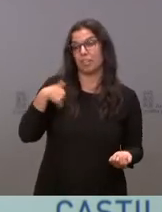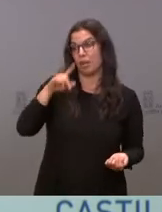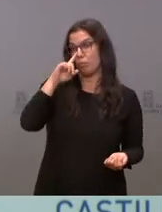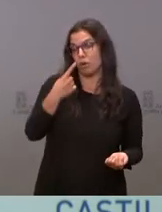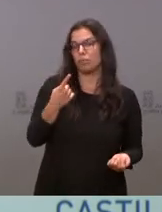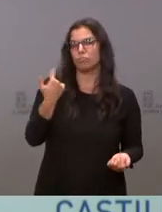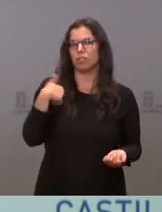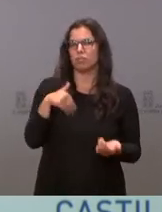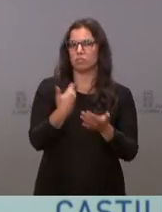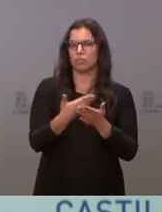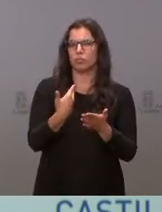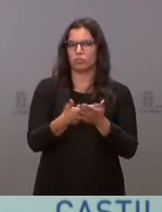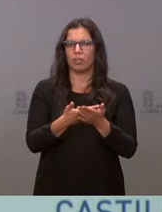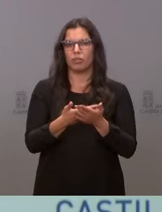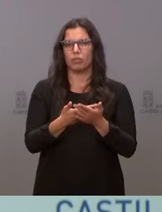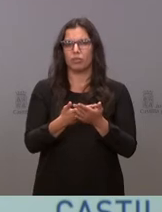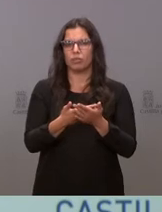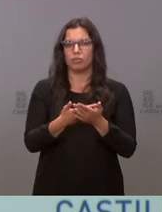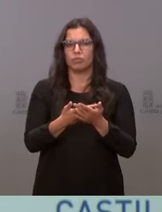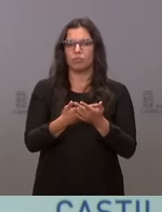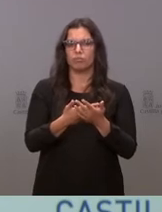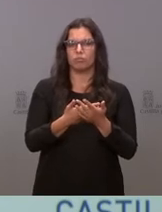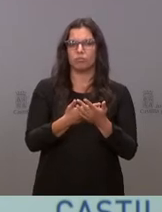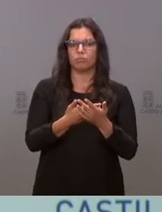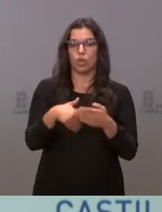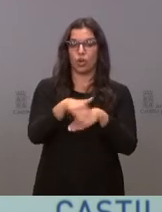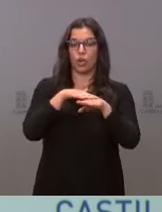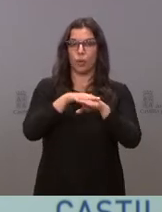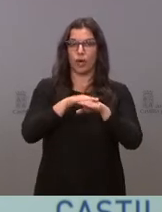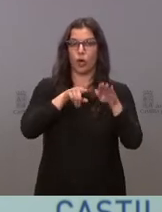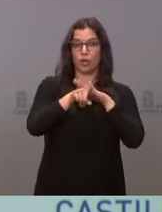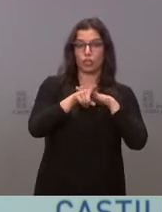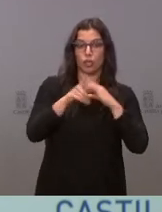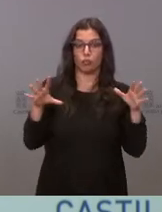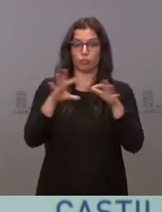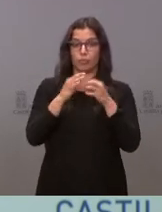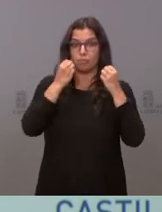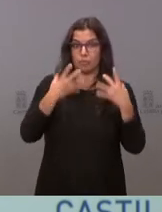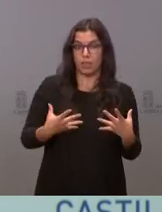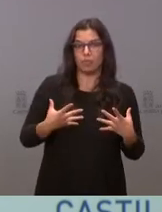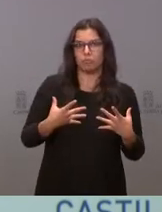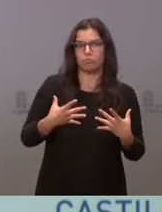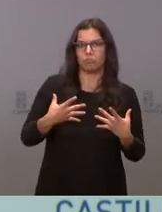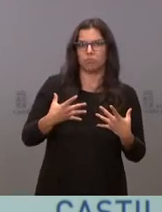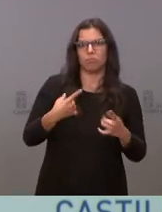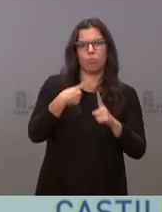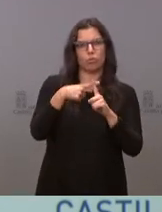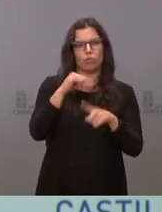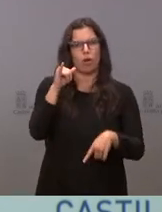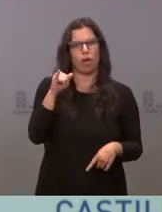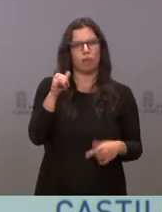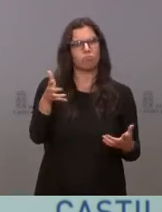demostrar las ventajas de un buen gobierno de coalición. Un gobierno de coalición es un gobierno